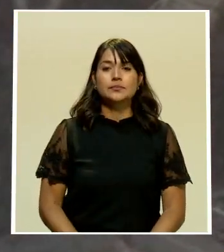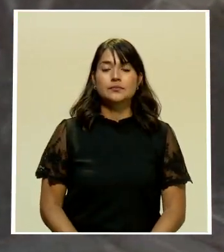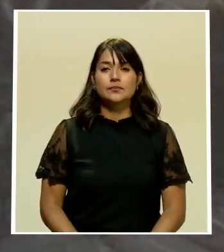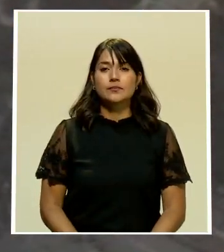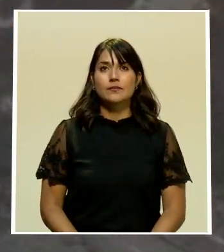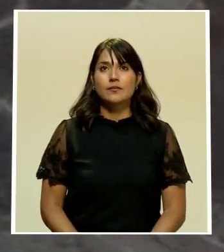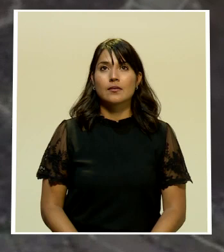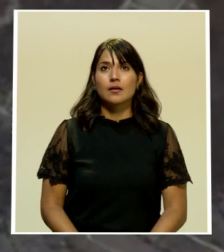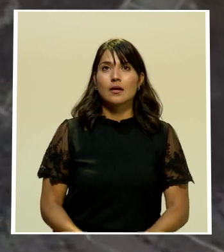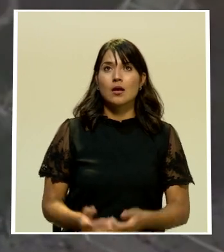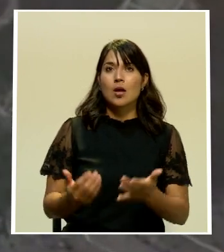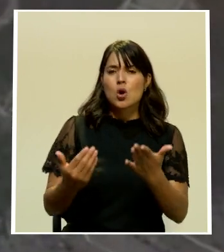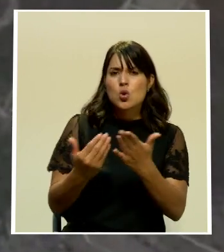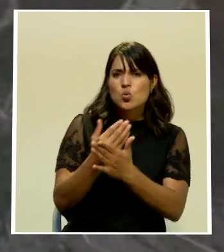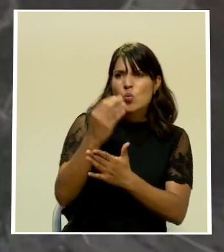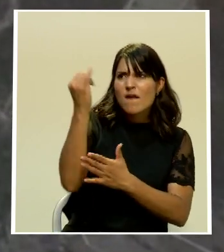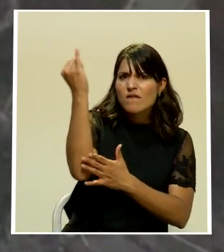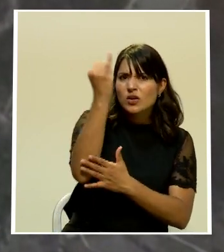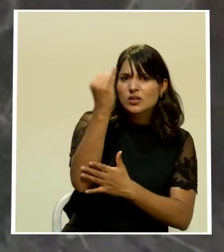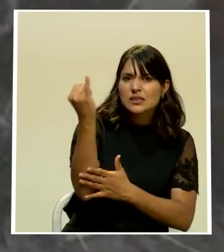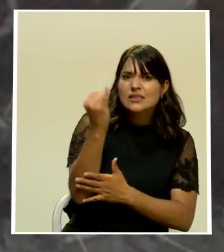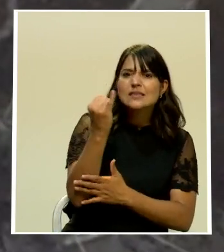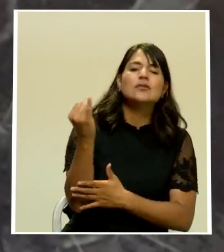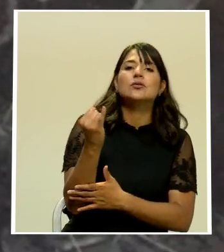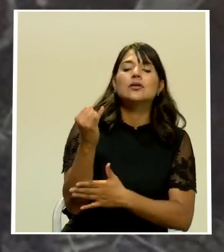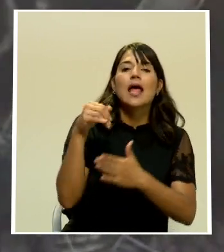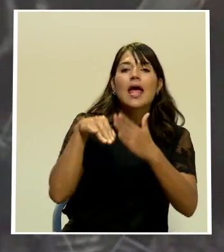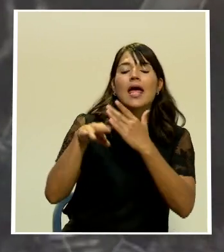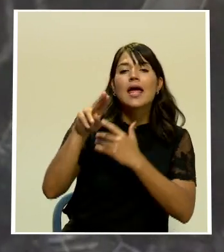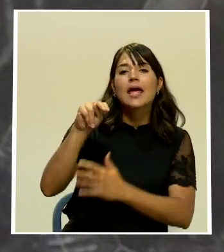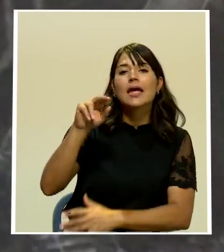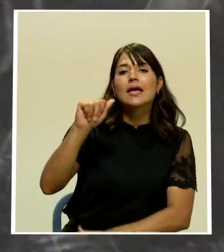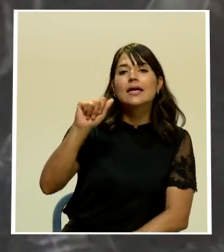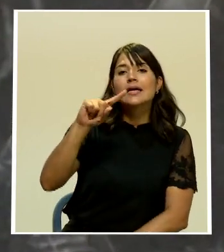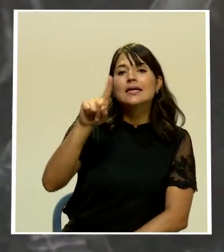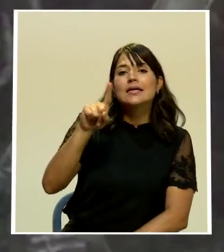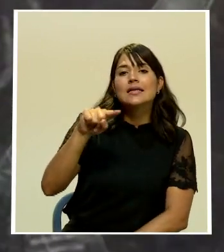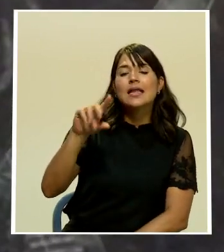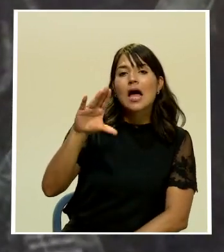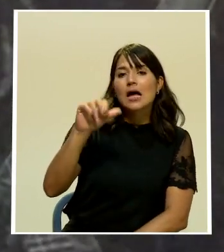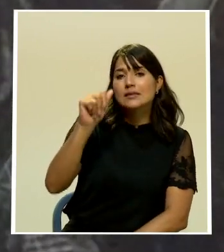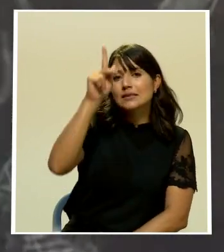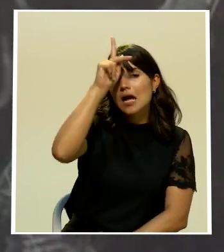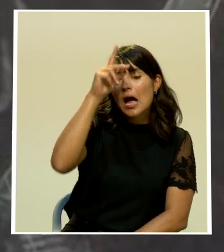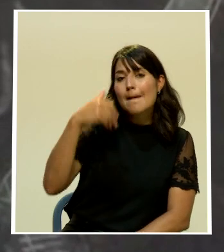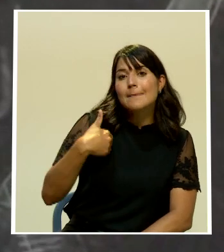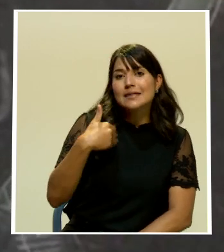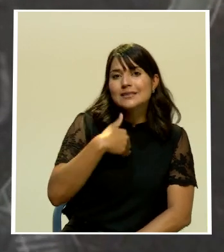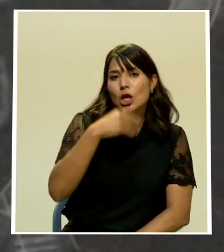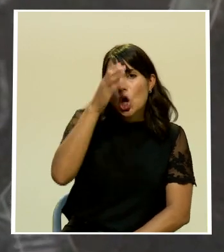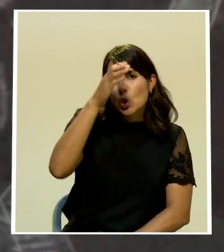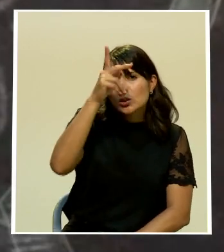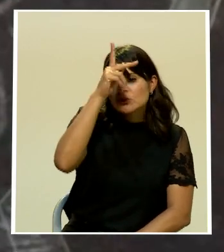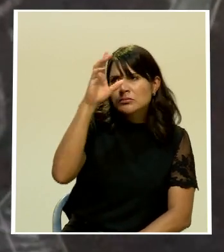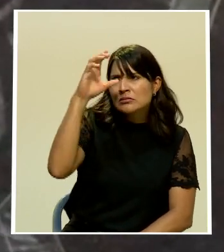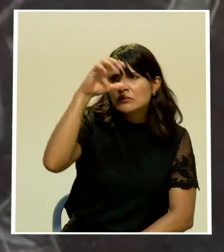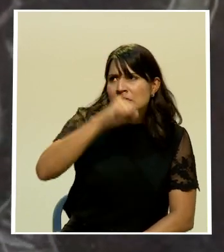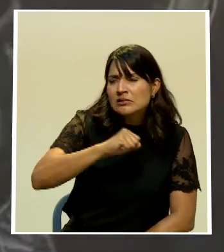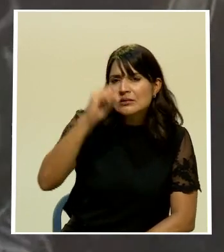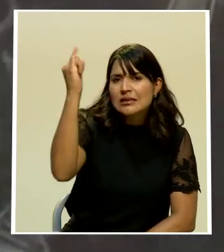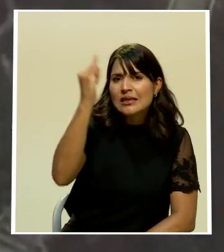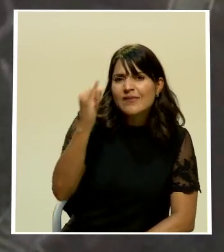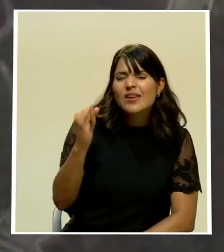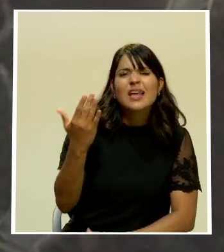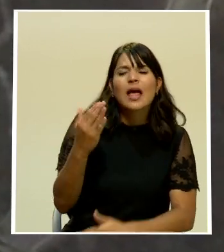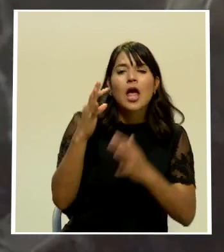Una nueva figura en las misteriosas líneas de Nazca El Ministerio de Cultura de Perú anunció el descubrimiento del geoglifo de este